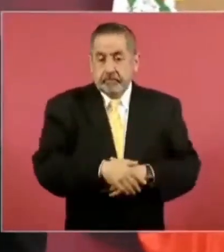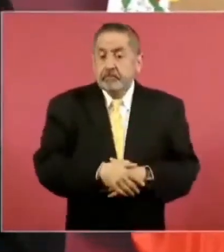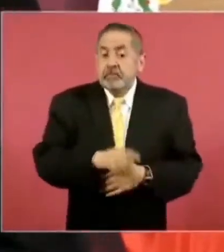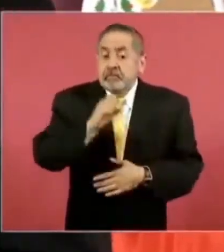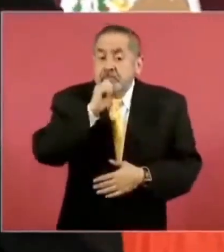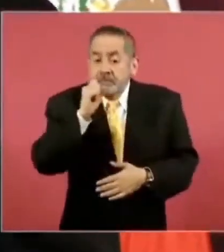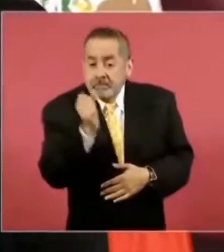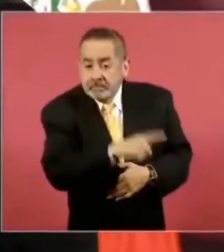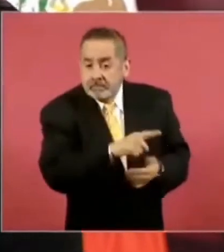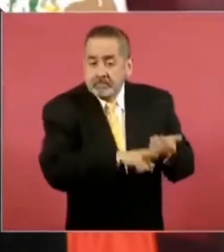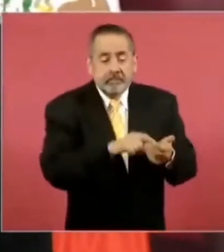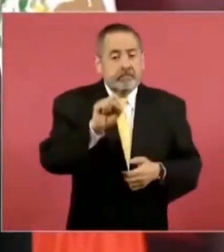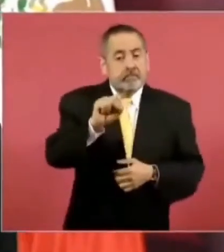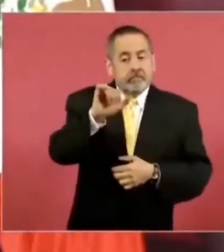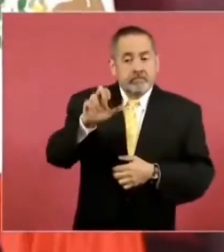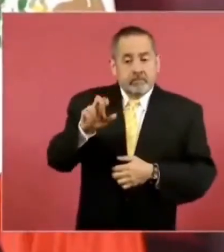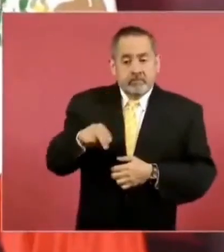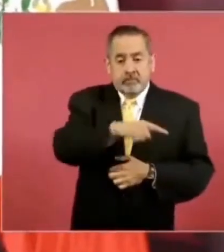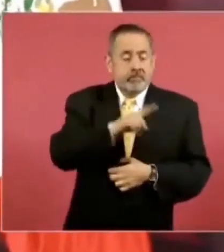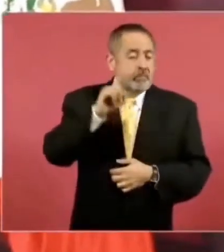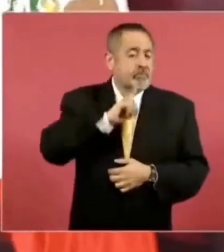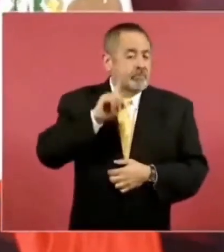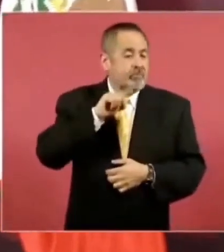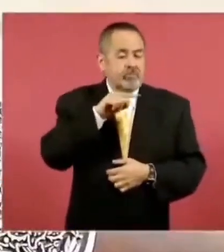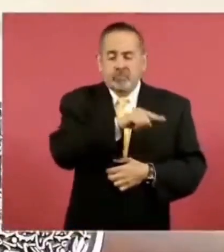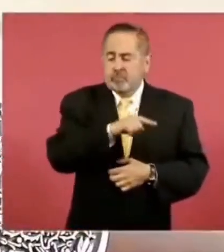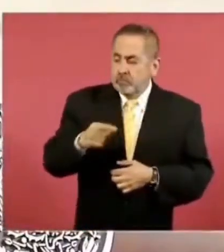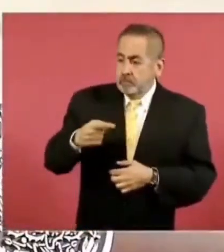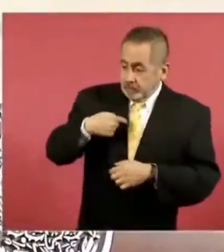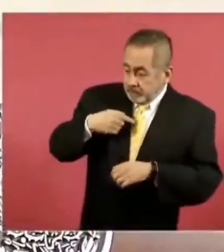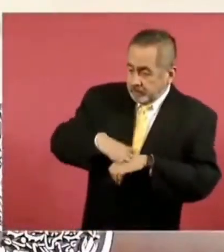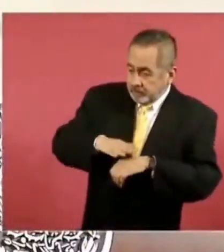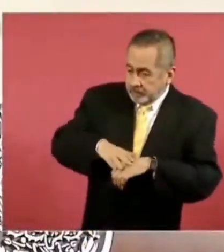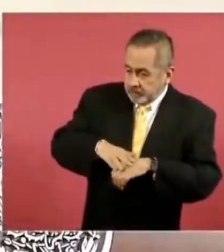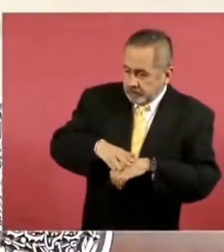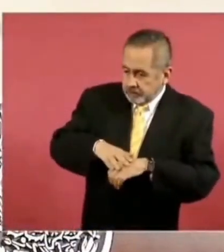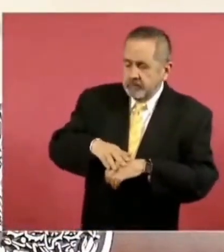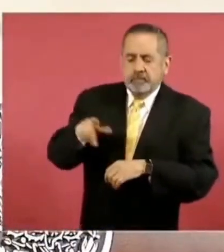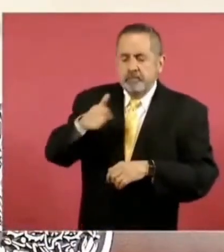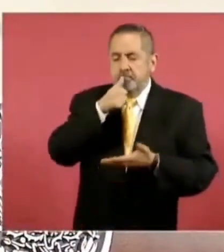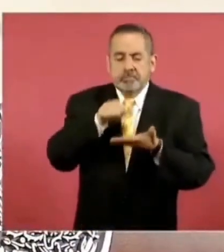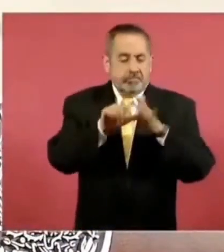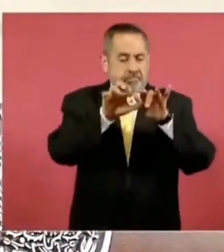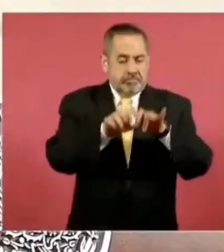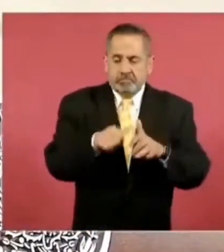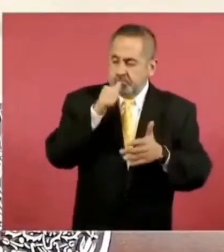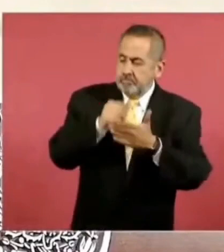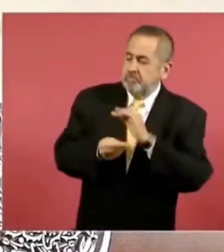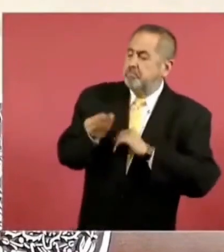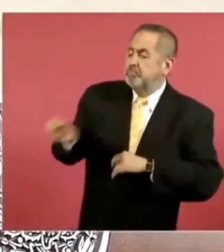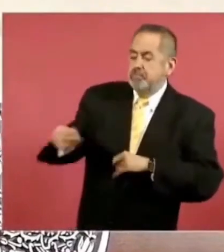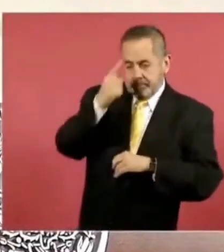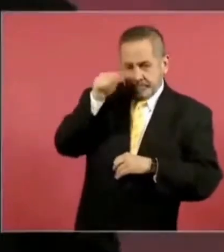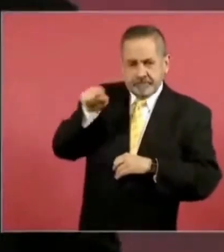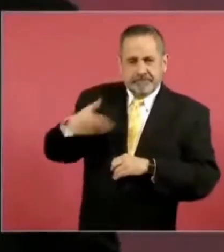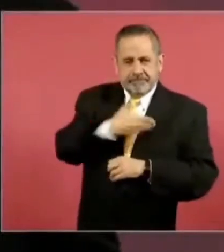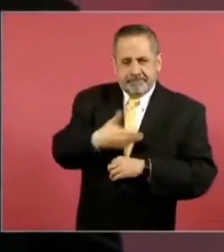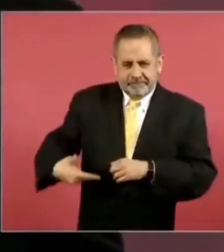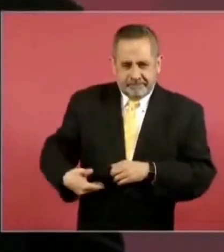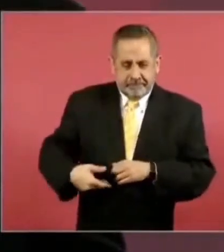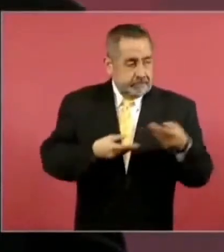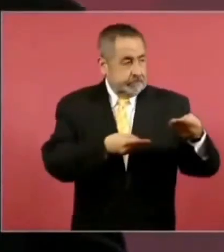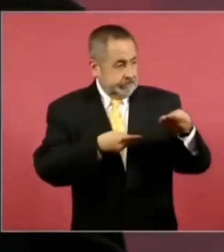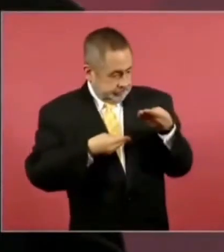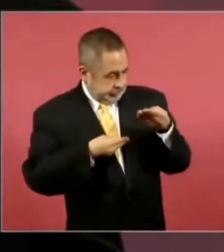de la Suprema Corte me mandó una carta diciendo que van a destinar